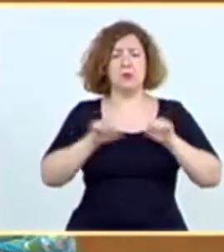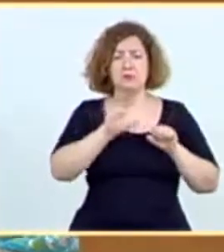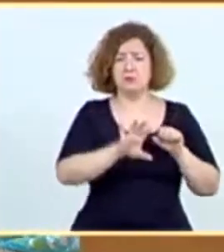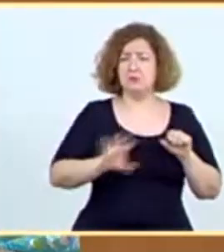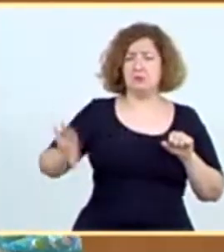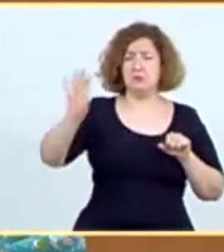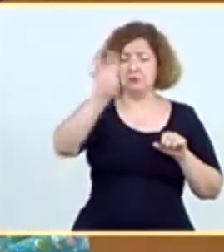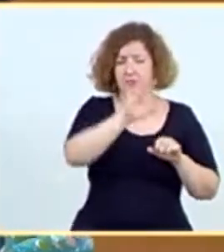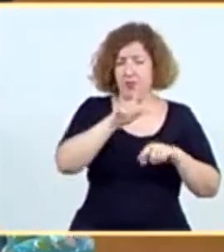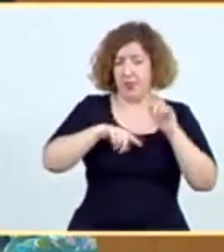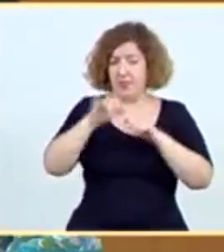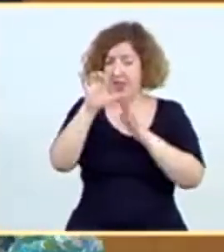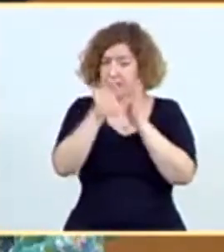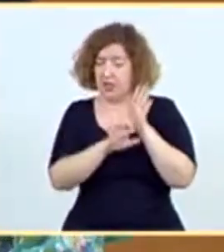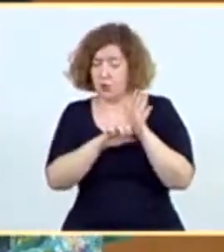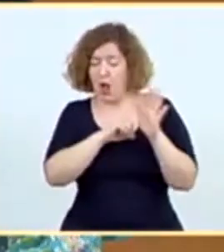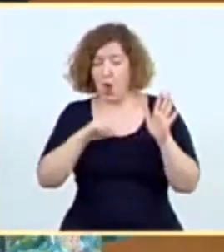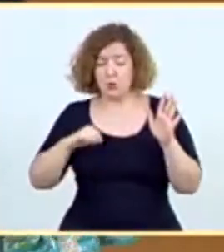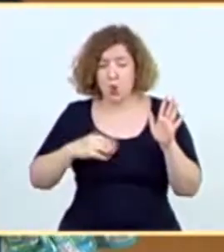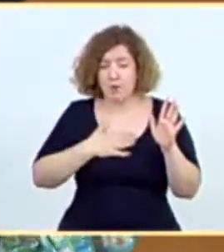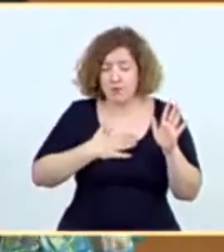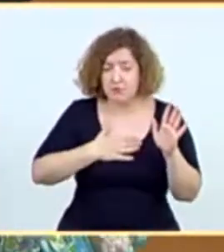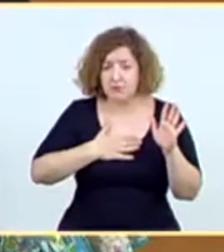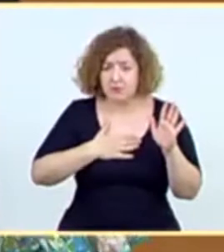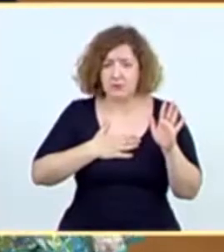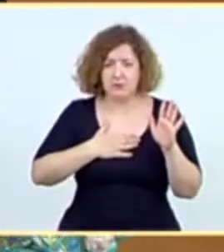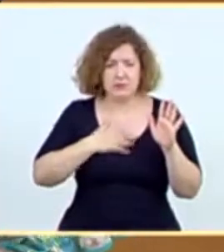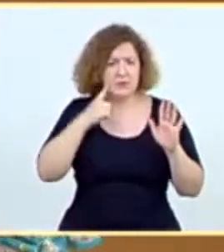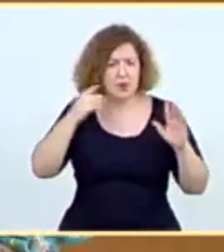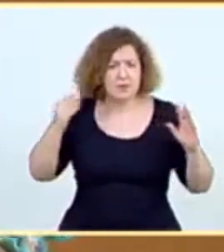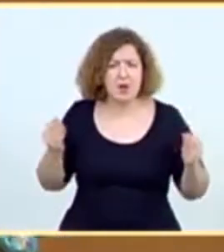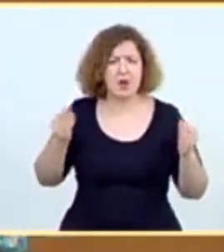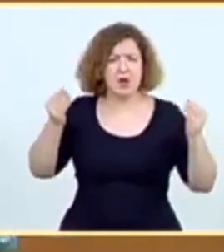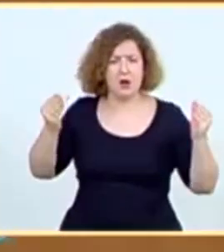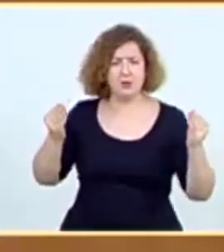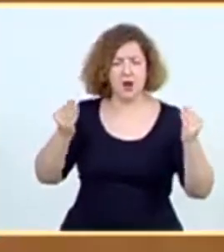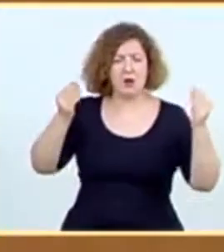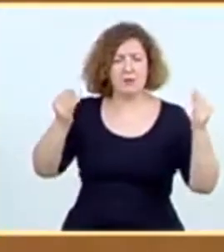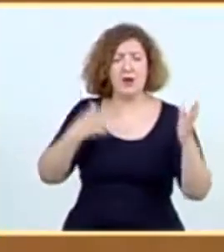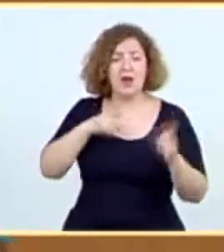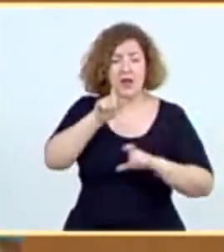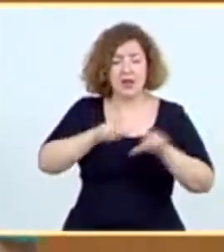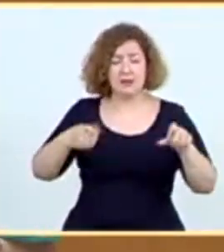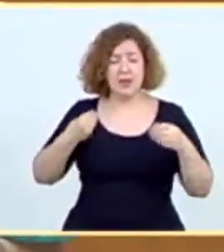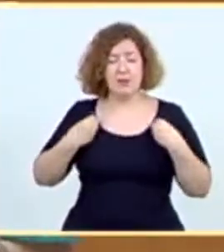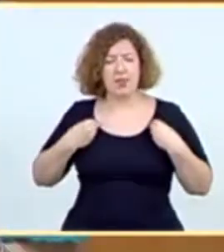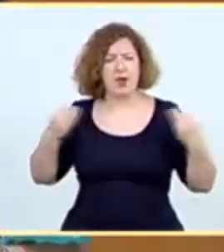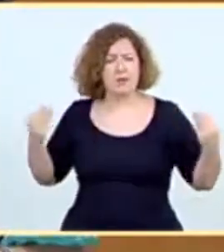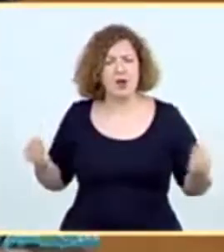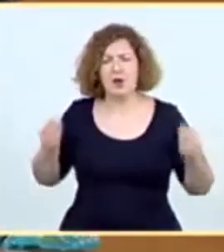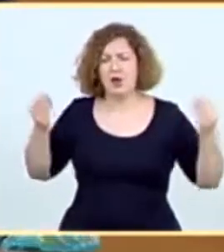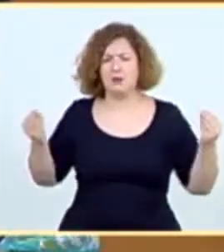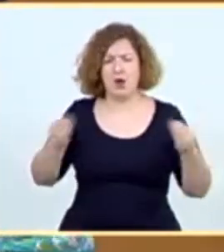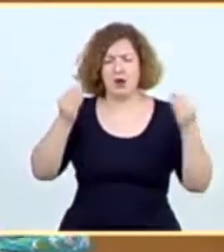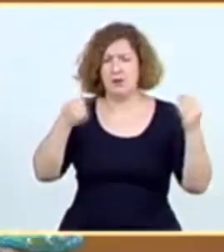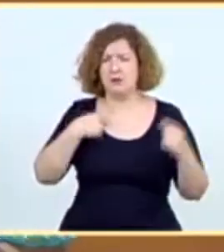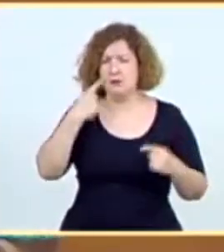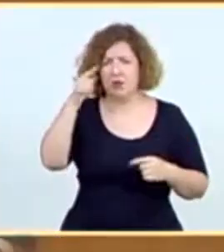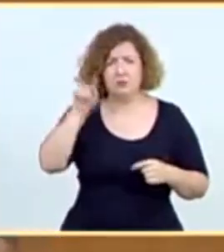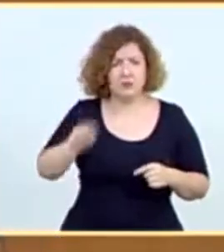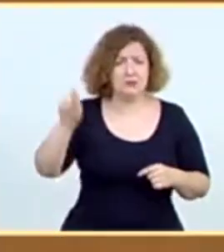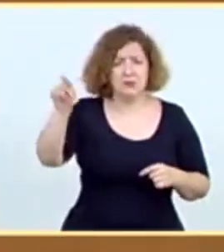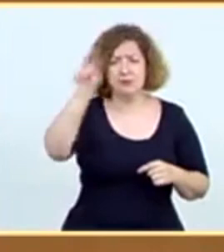relación a sus estatutos de autonomía, ha sido cuando más ha mejorado la vida de nuestra gente en todo y cada uno de sus territorios.